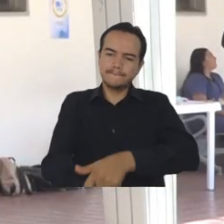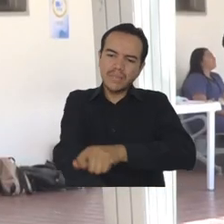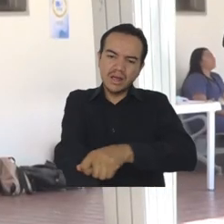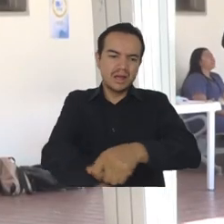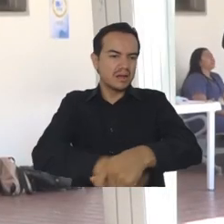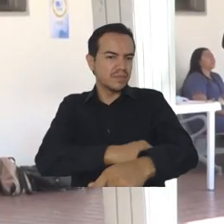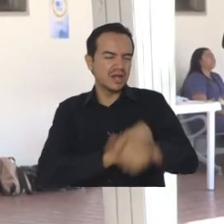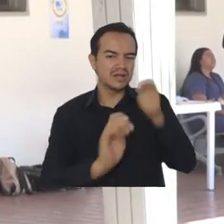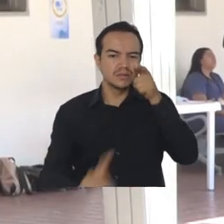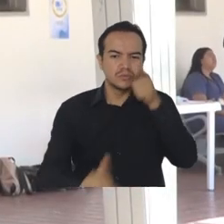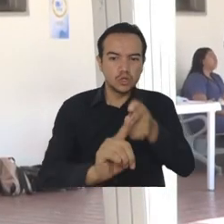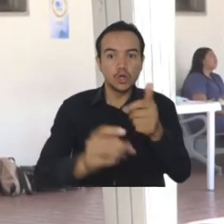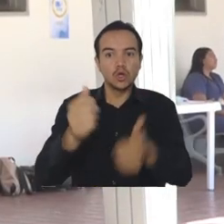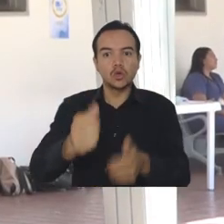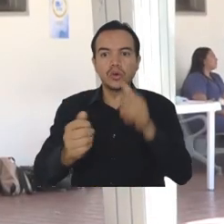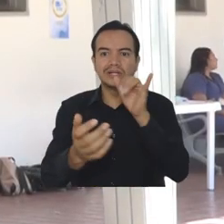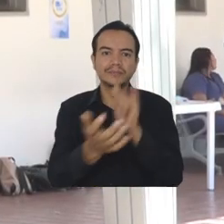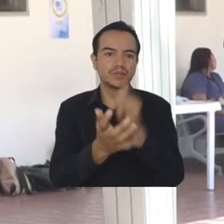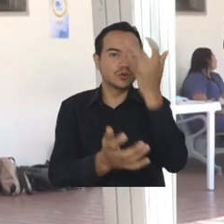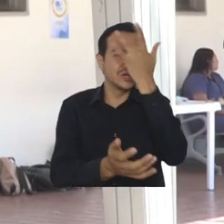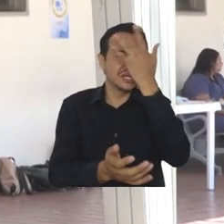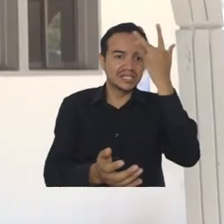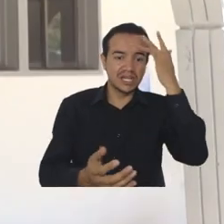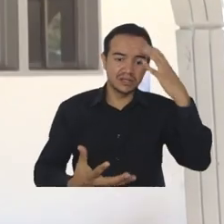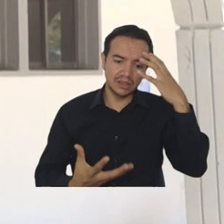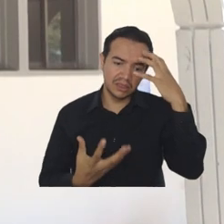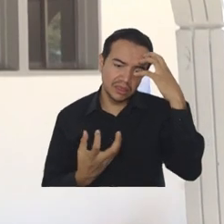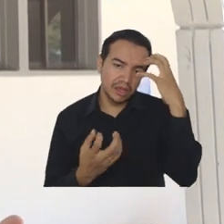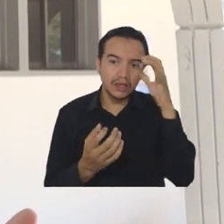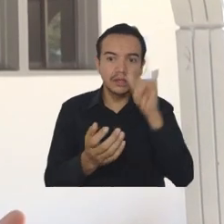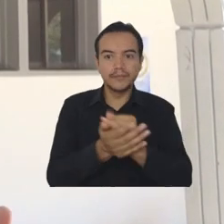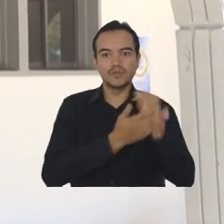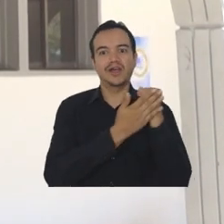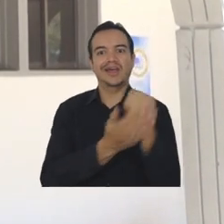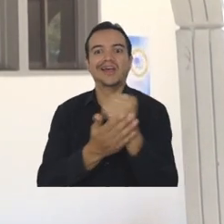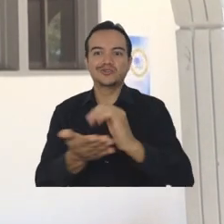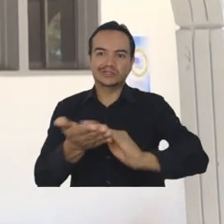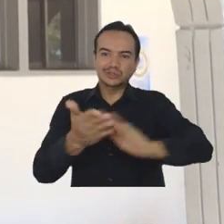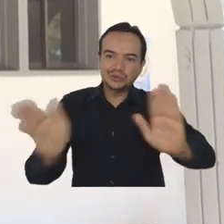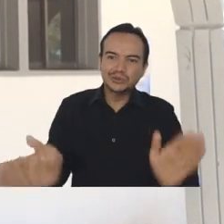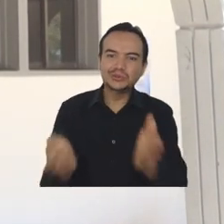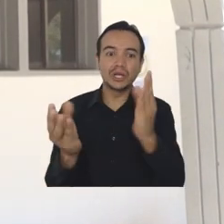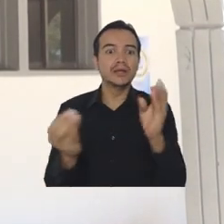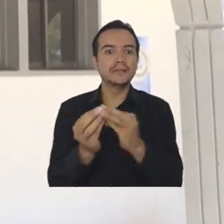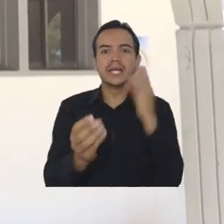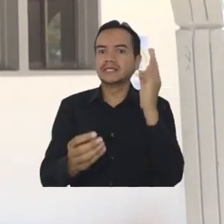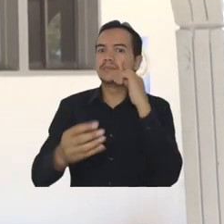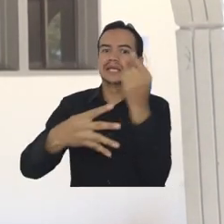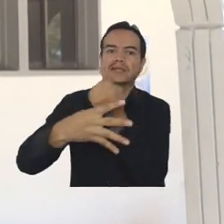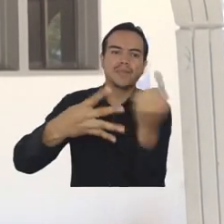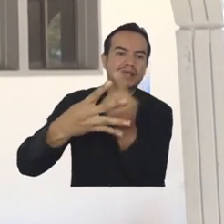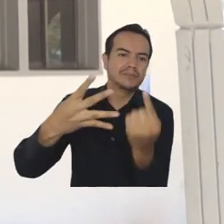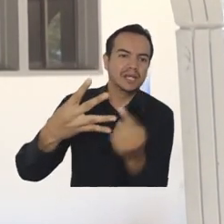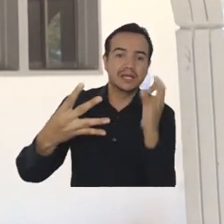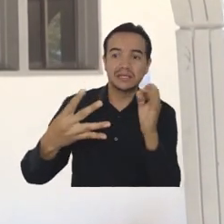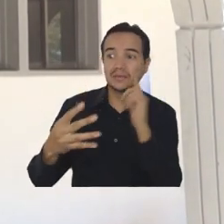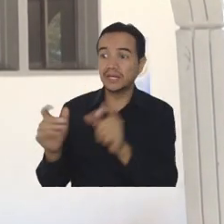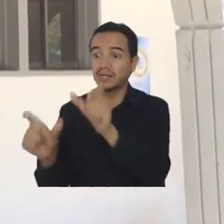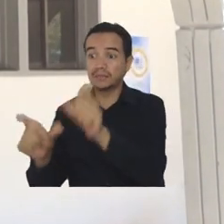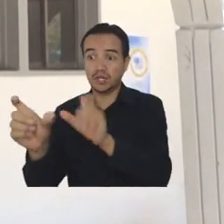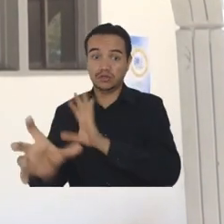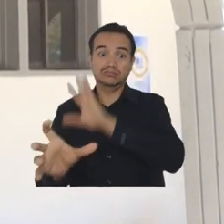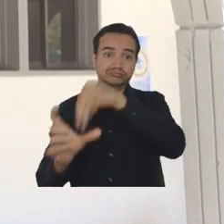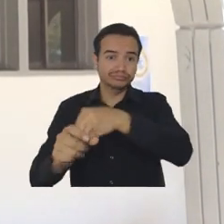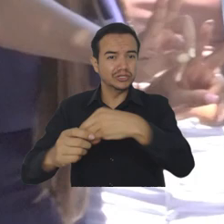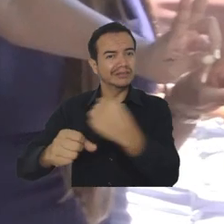está en torno a la promoción y a la prevención de salud mental y cada una de las semanas procuramos dejarle a los estudiantes y al personal que